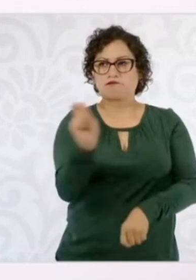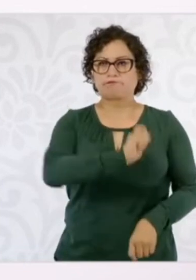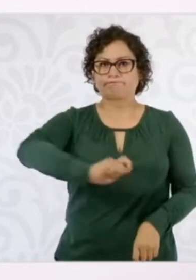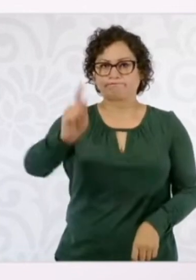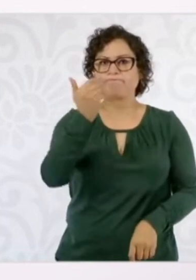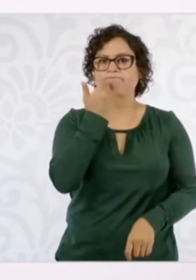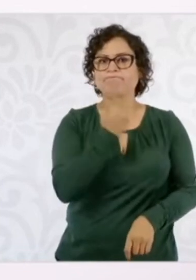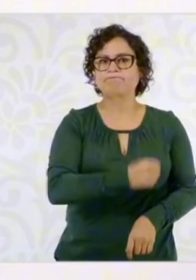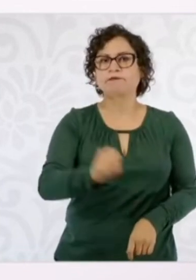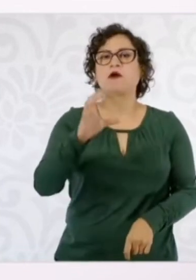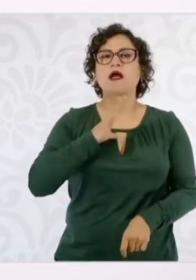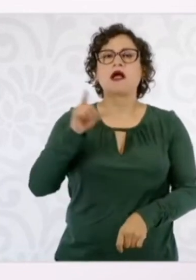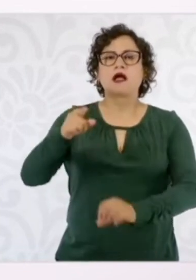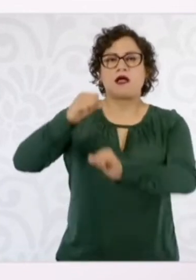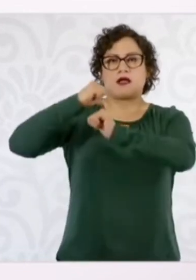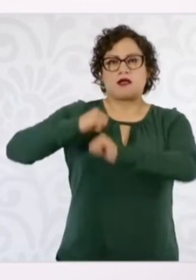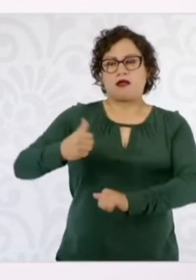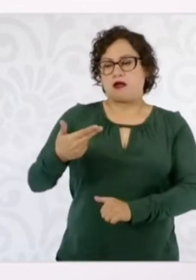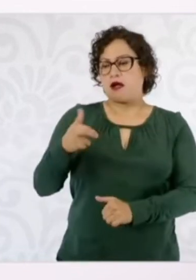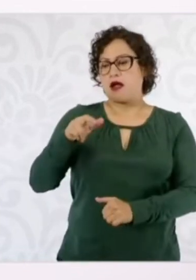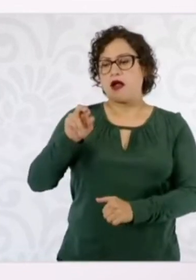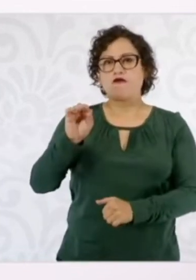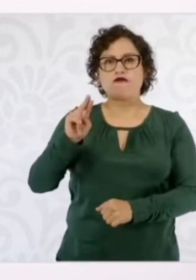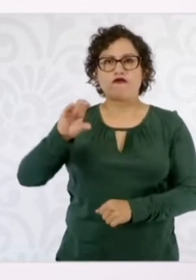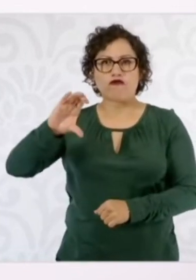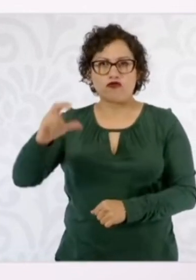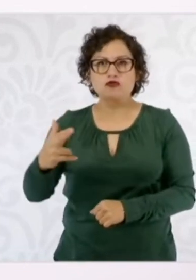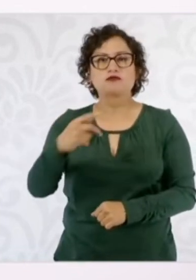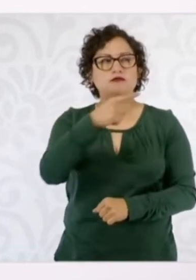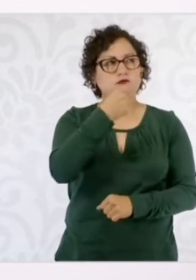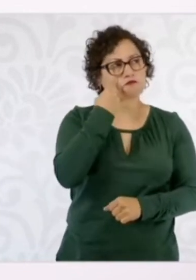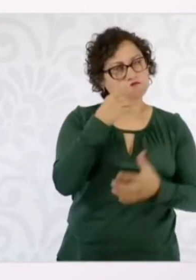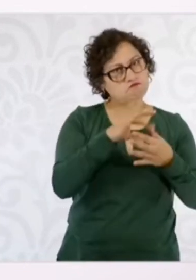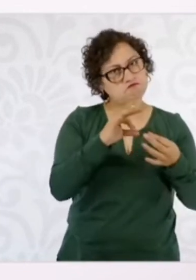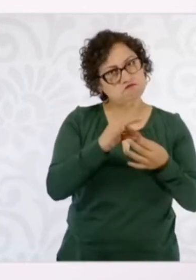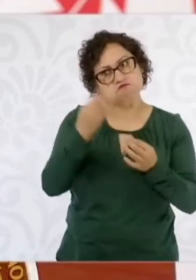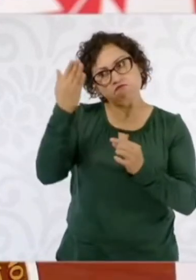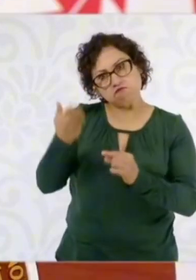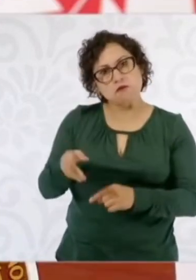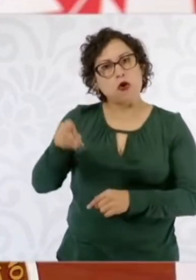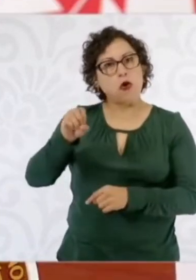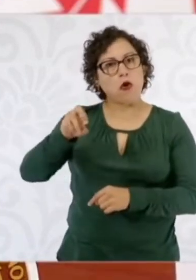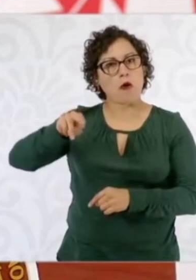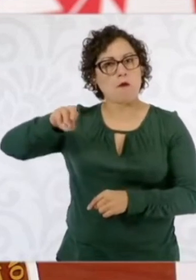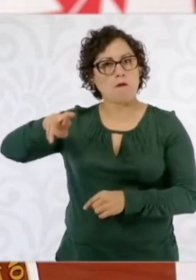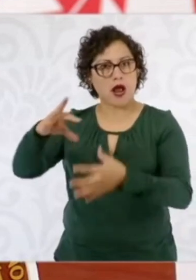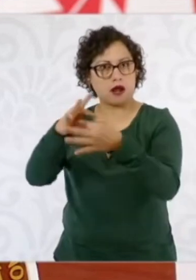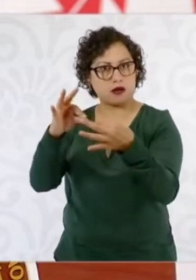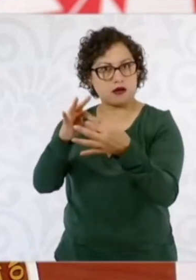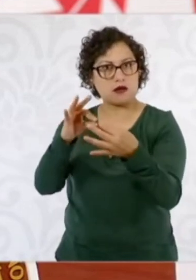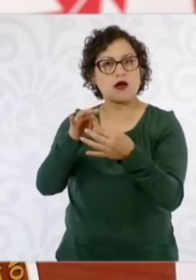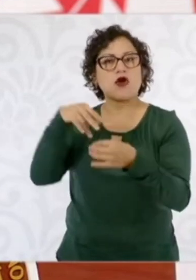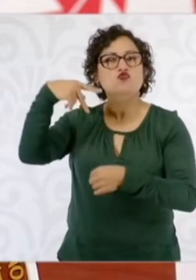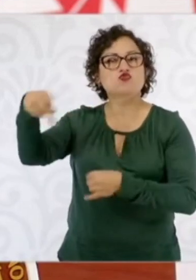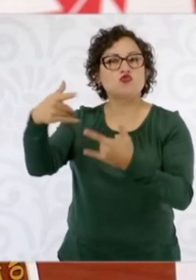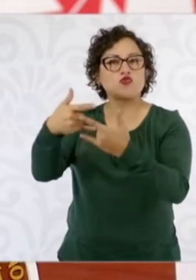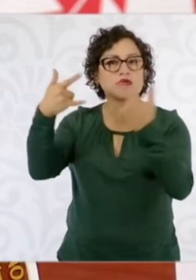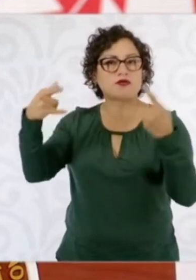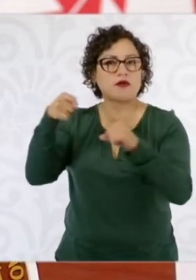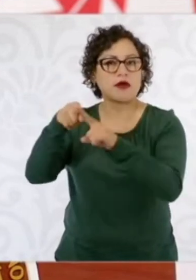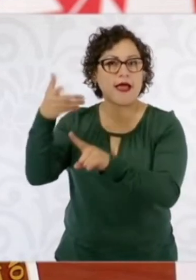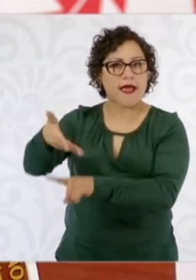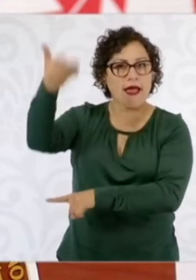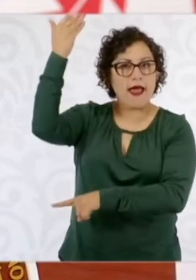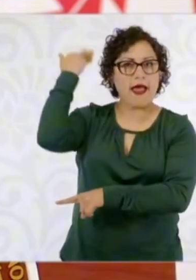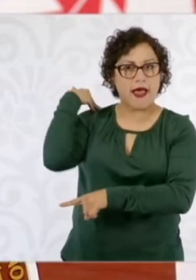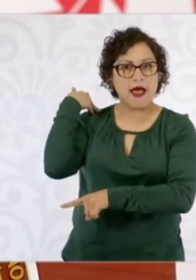Omar García Harfuch, incluso le hablé de su historia de Omar, del atentado que él recibió